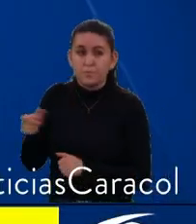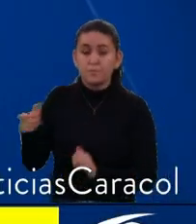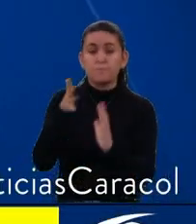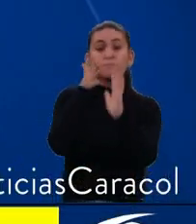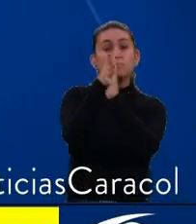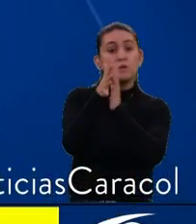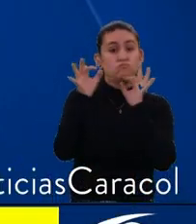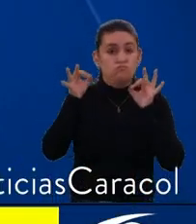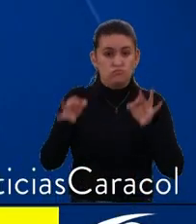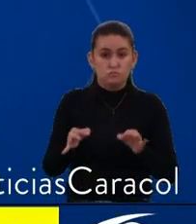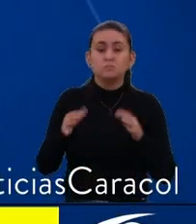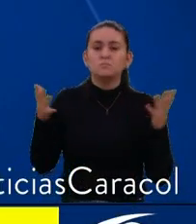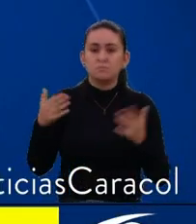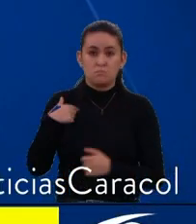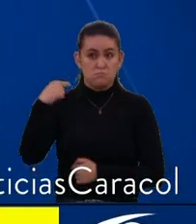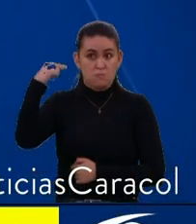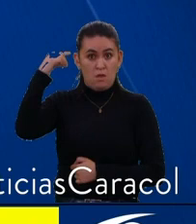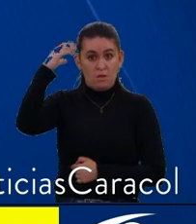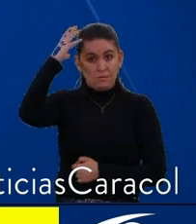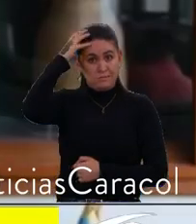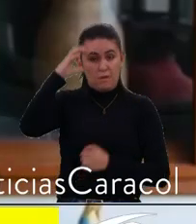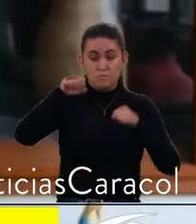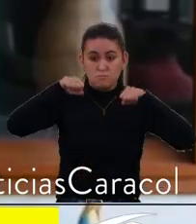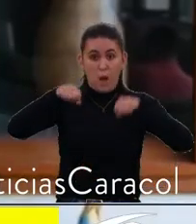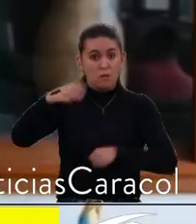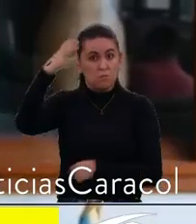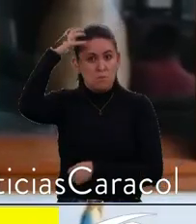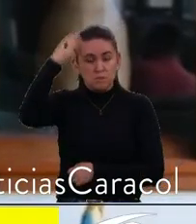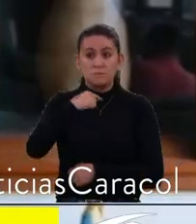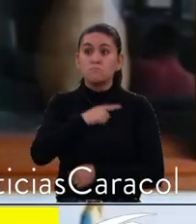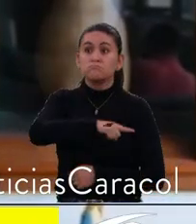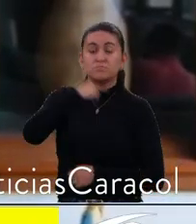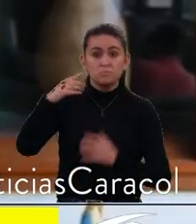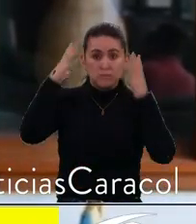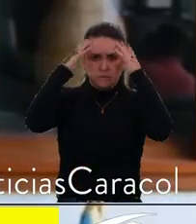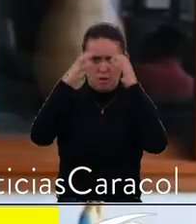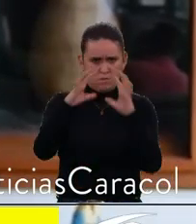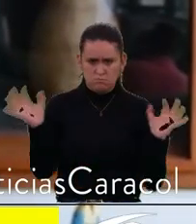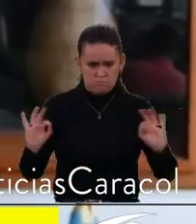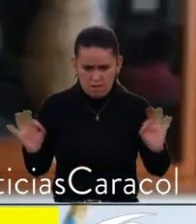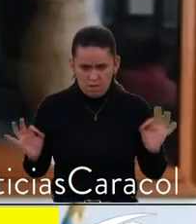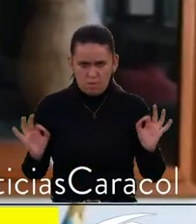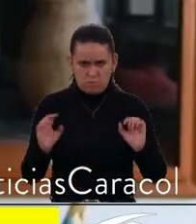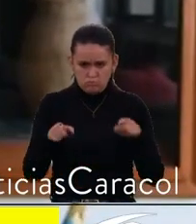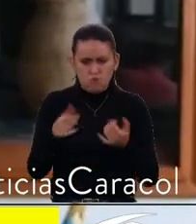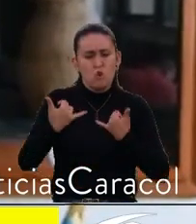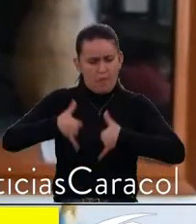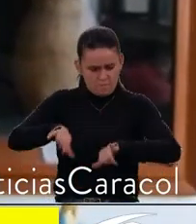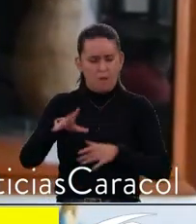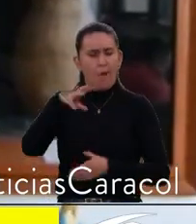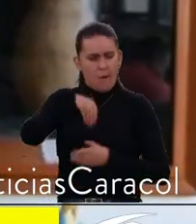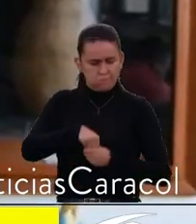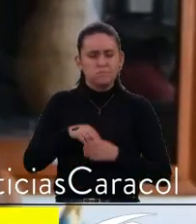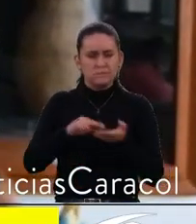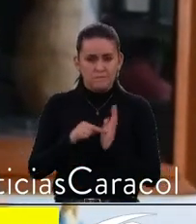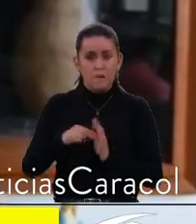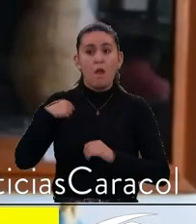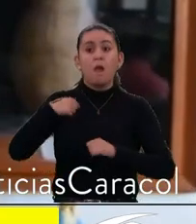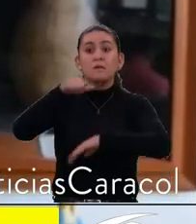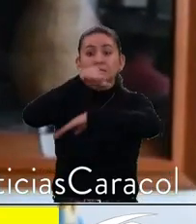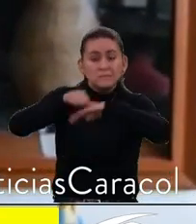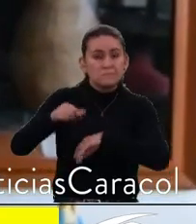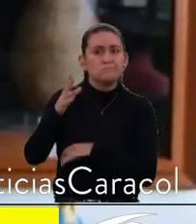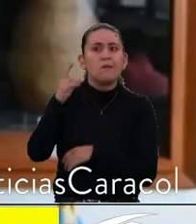en el momento sin muerte cerebral y en esto quiero ser claro, no hay un diagnóstico de muerte cerebral que debe hacerlo neurocirugía,